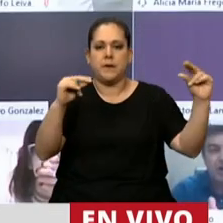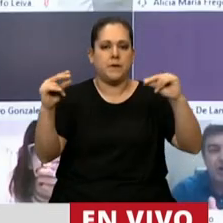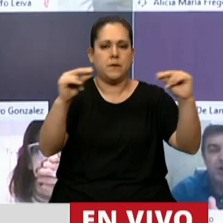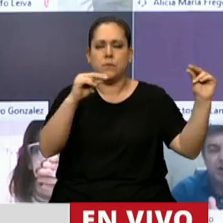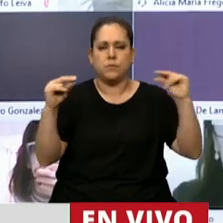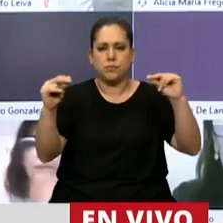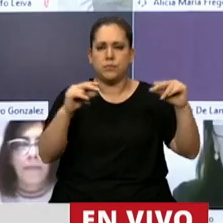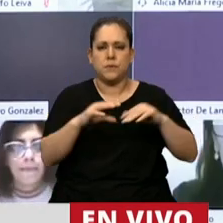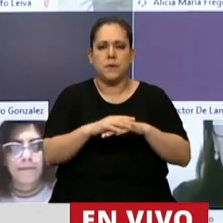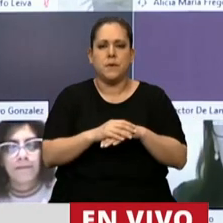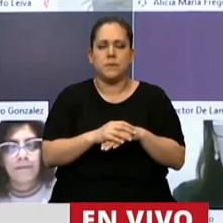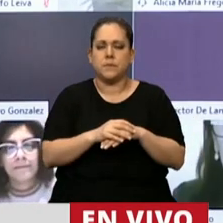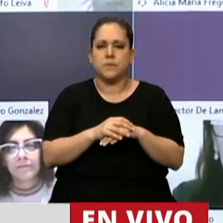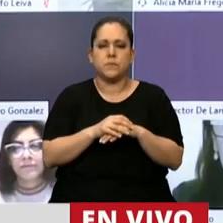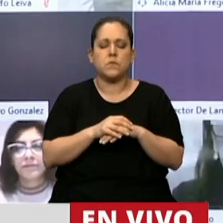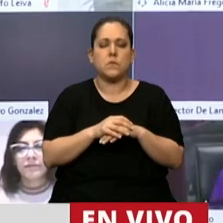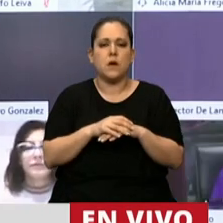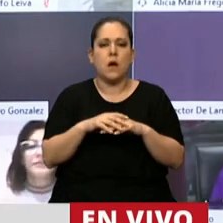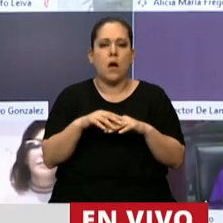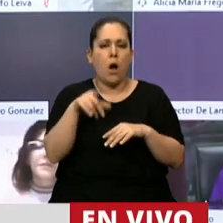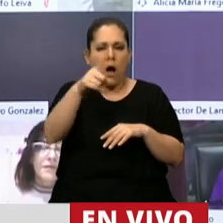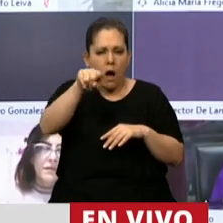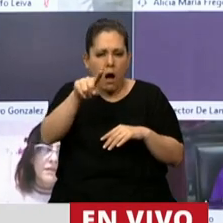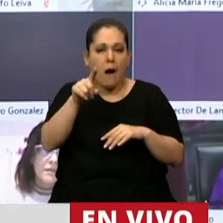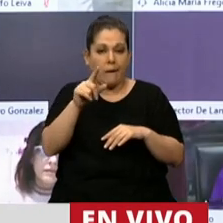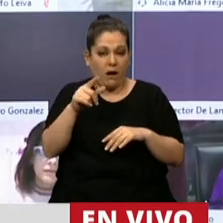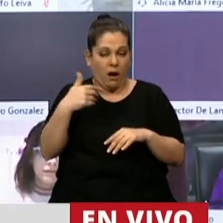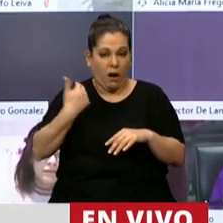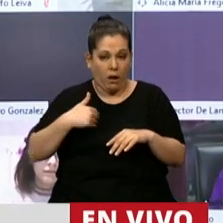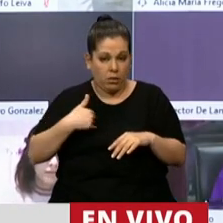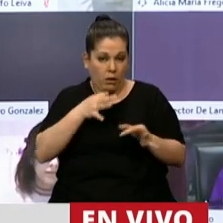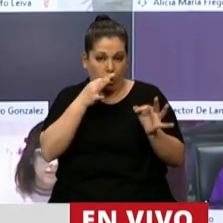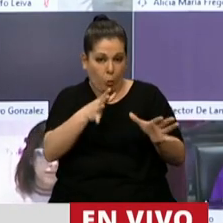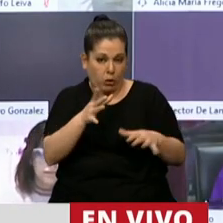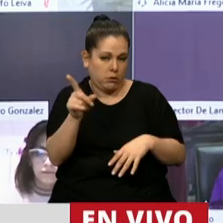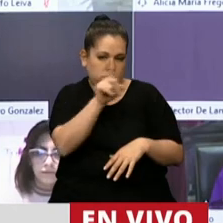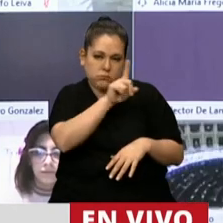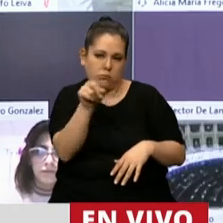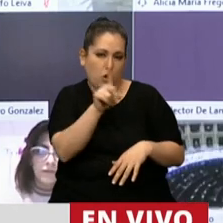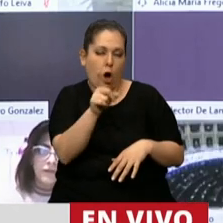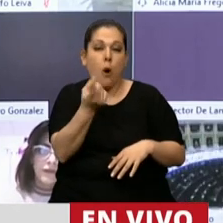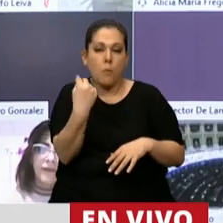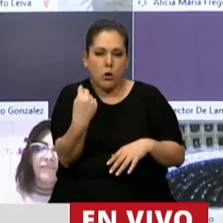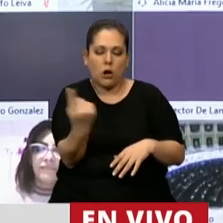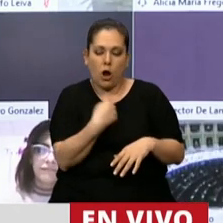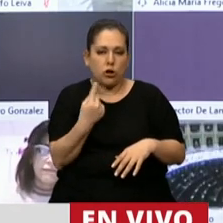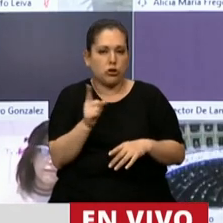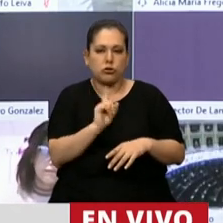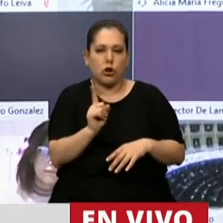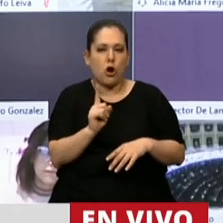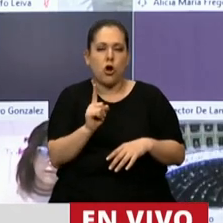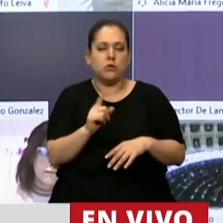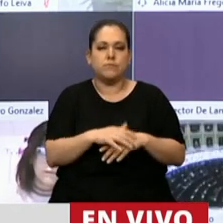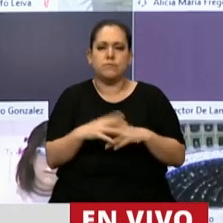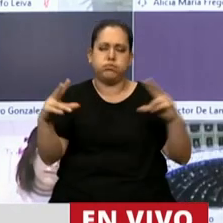vicepresidenta, no se van a llevar puesto este país. ¿Sabe por qué? Porque nosotros no somos hijos de